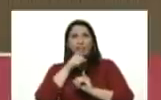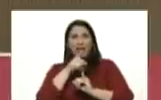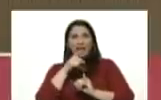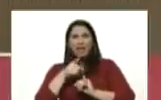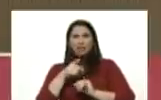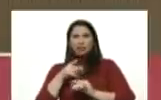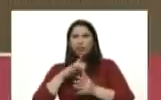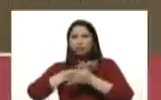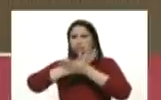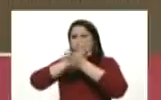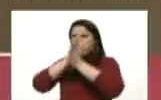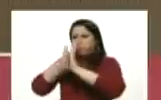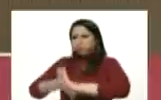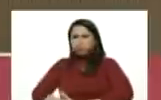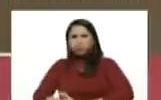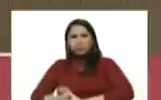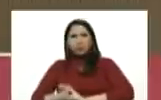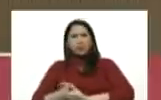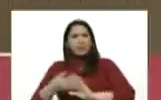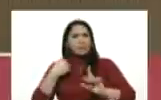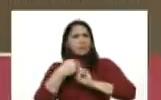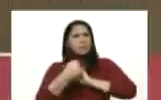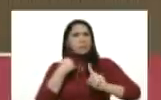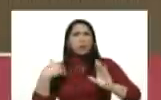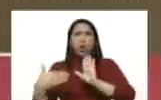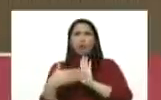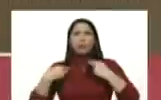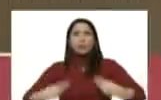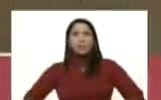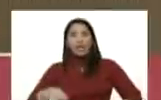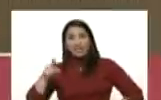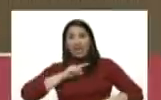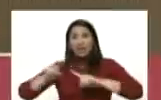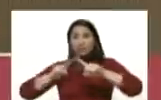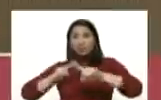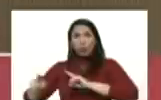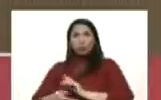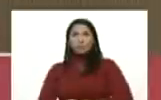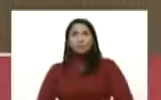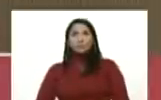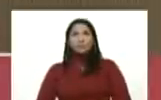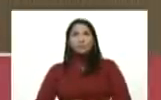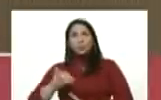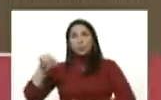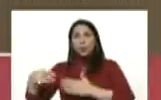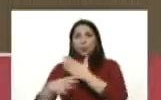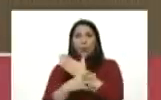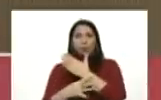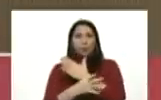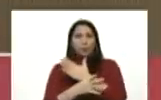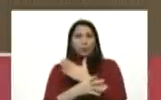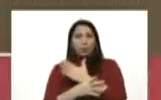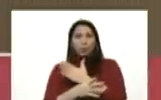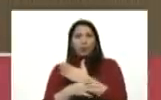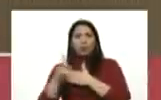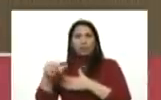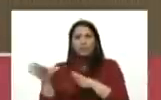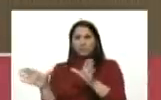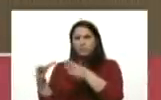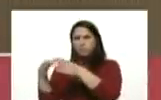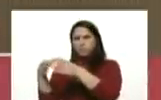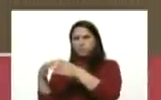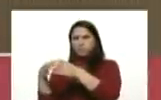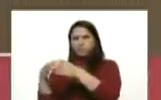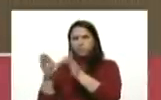exterminio delitos de lesa humanidad porque estas acciones de Juan Guaidó de la camarilla de